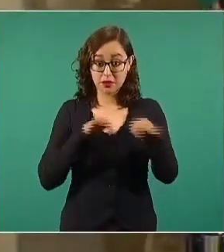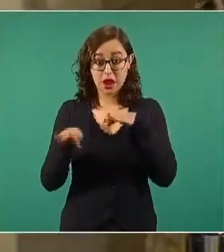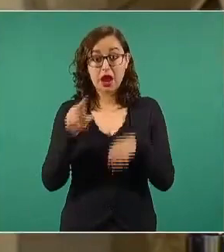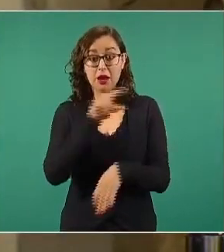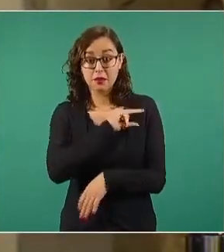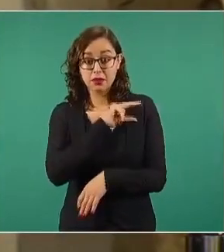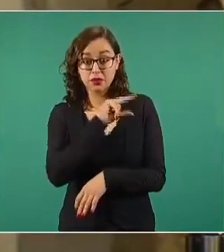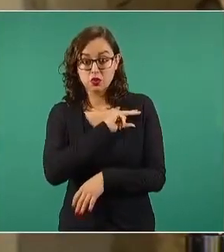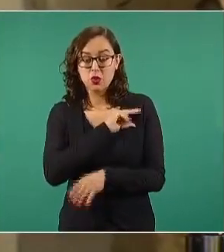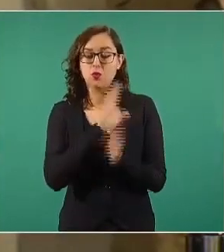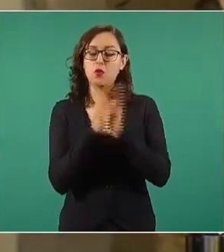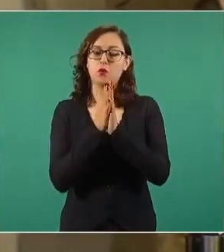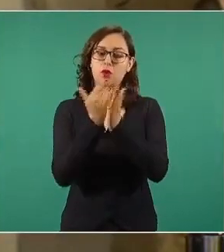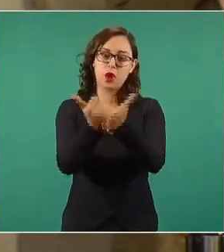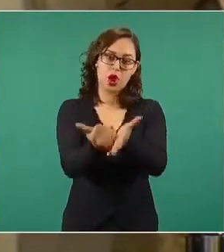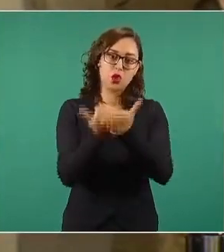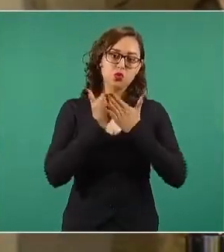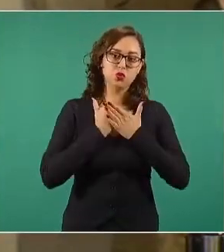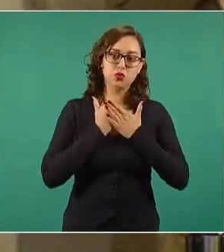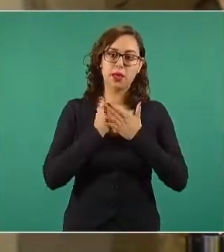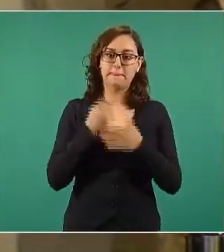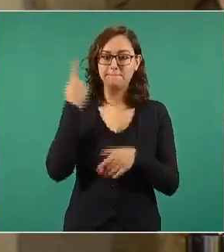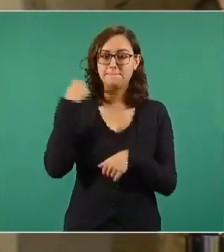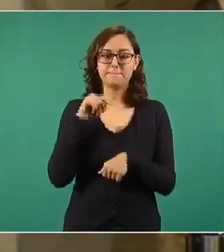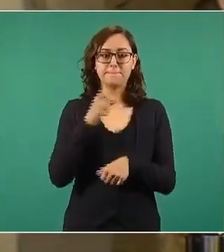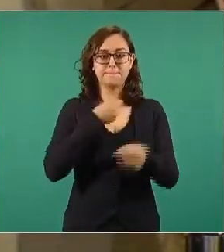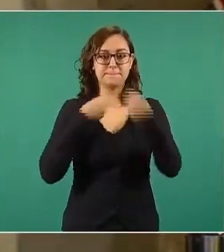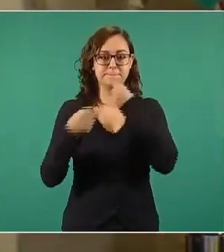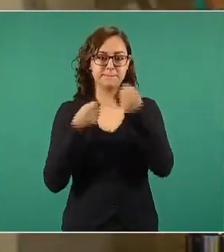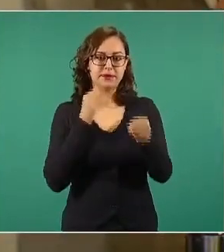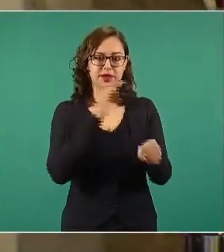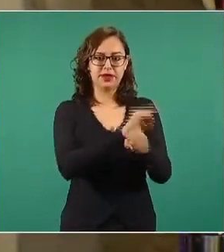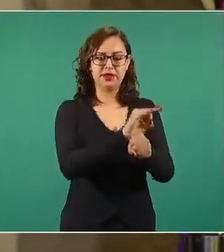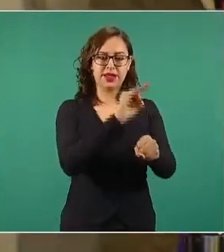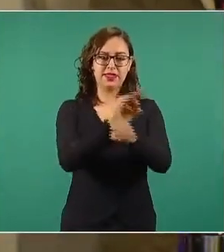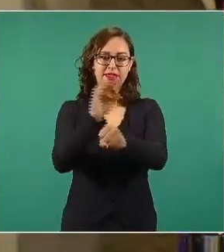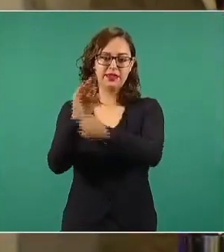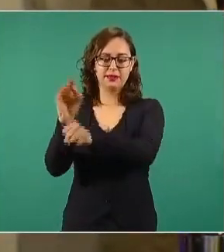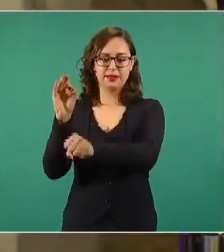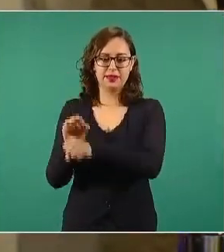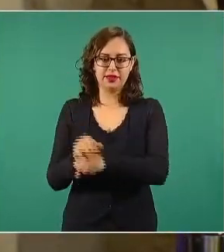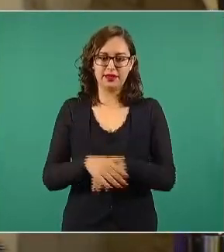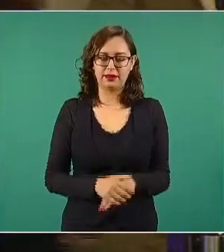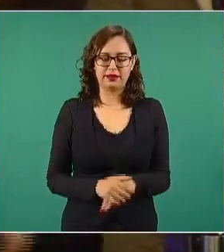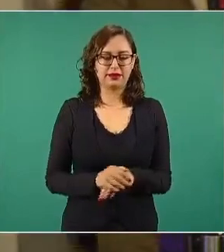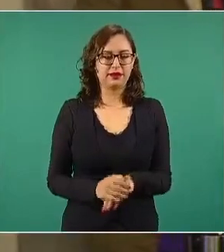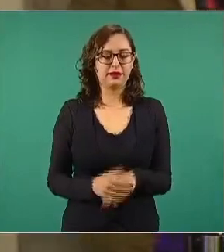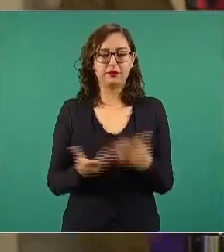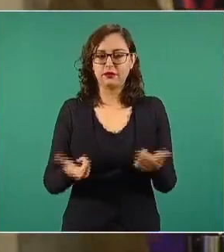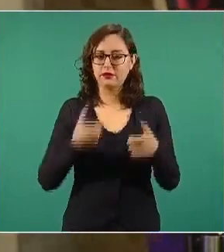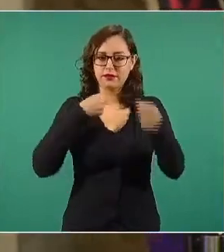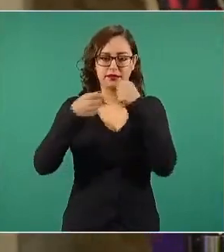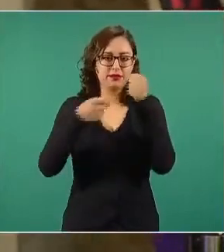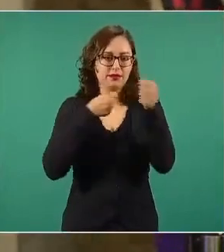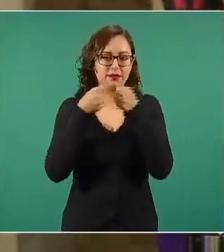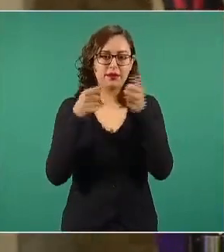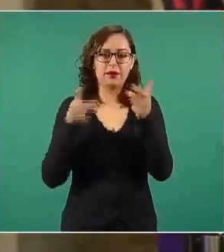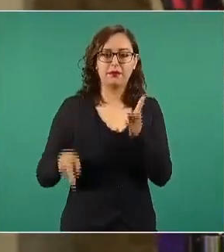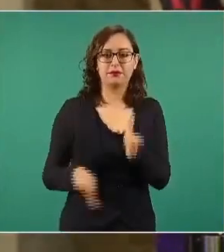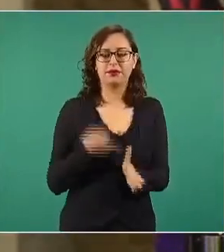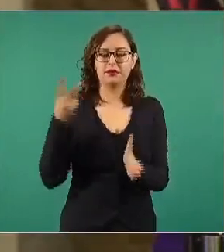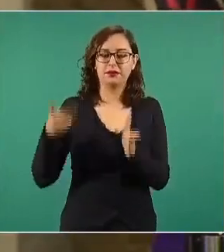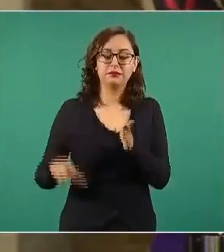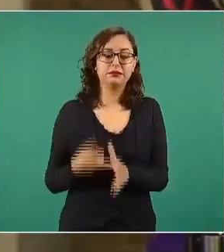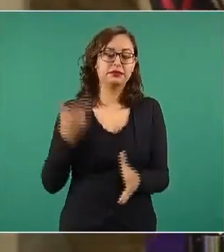ayudara con este mecanismo de protección a periodistas, porque están asesinando a tres compañeros cada mes y es algo que puede